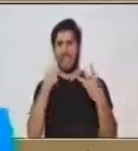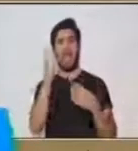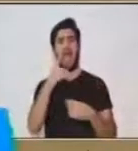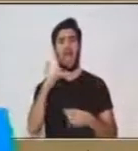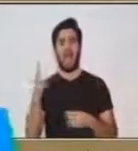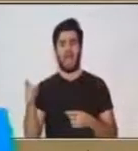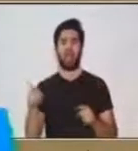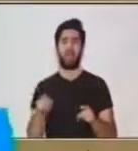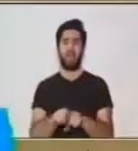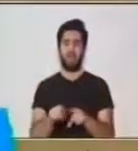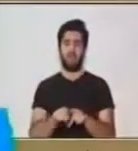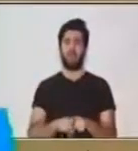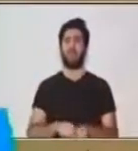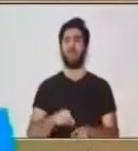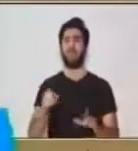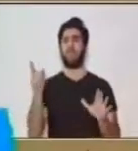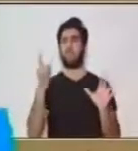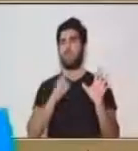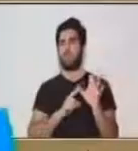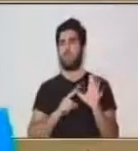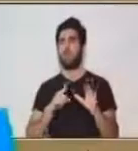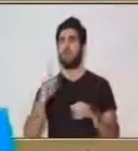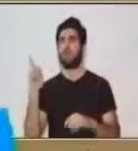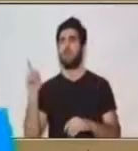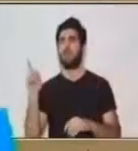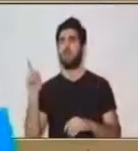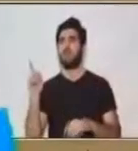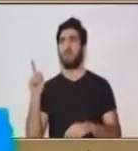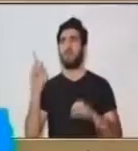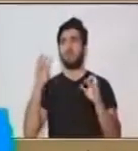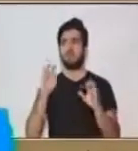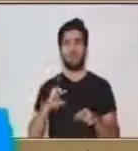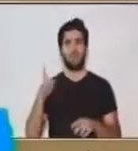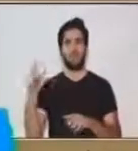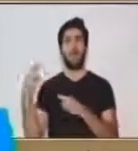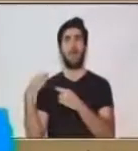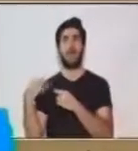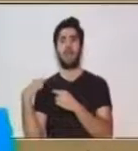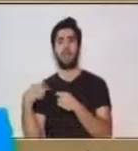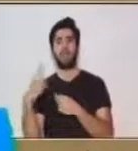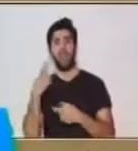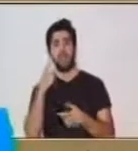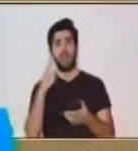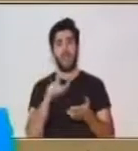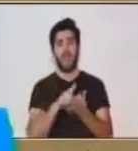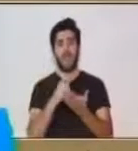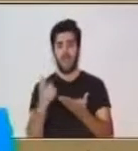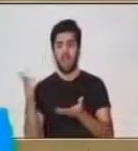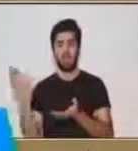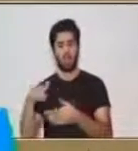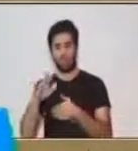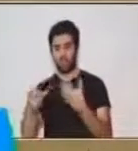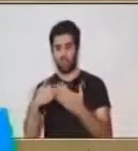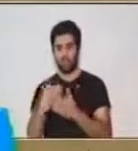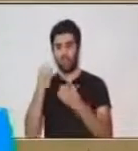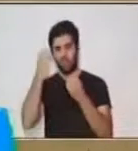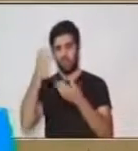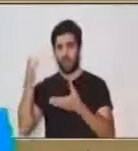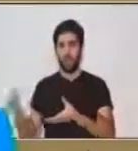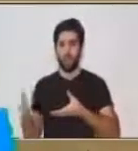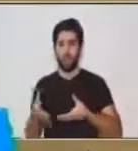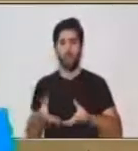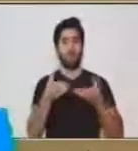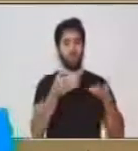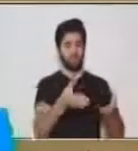Y también tenemos un rastreador, que es la persona que lleva libros, que nos lleva información y que